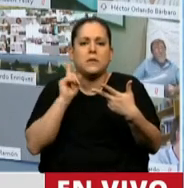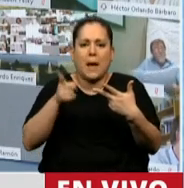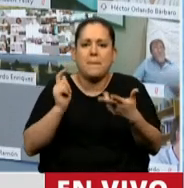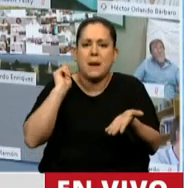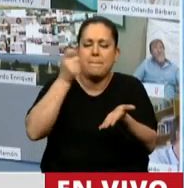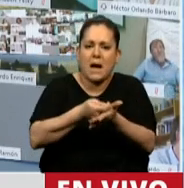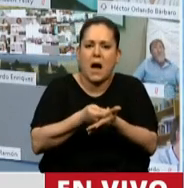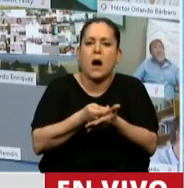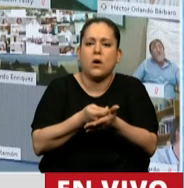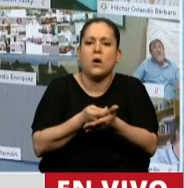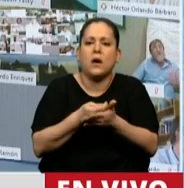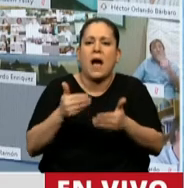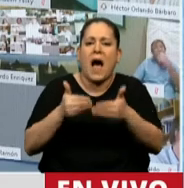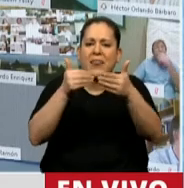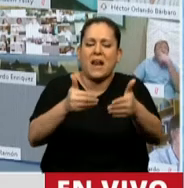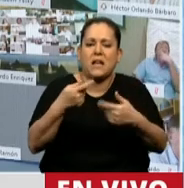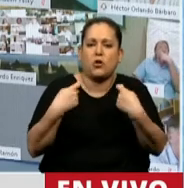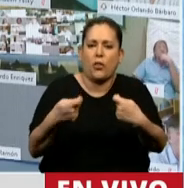el pago de gastos